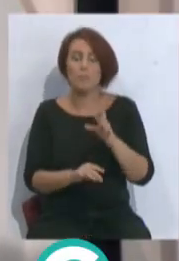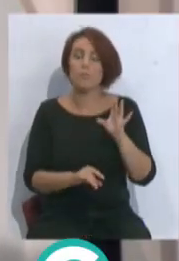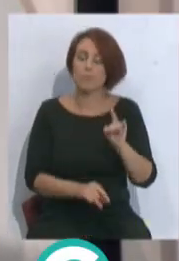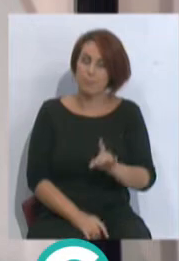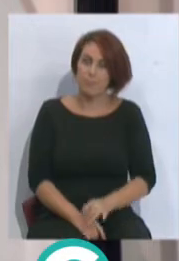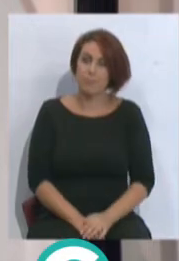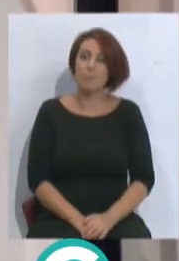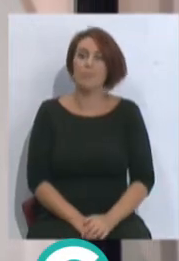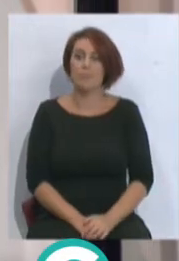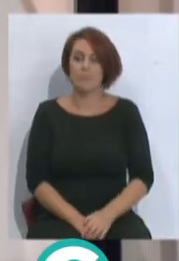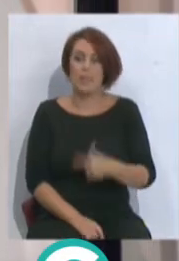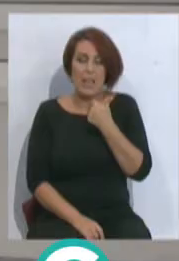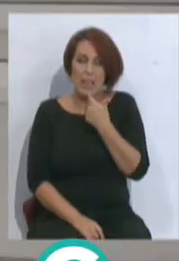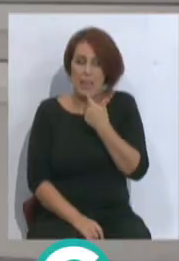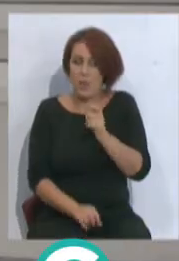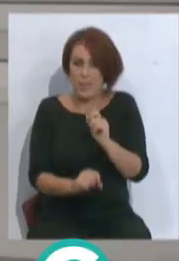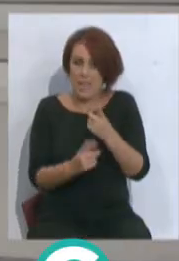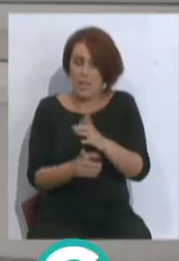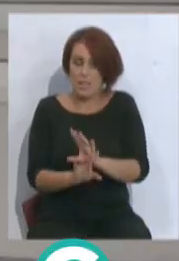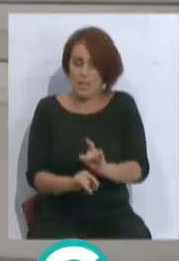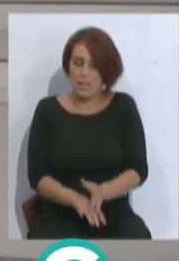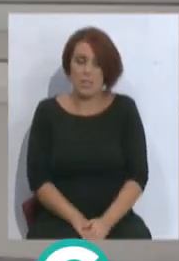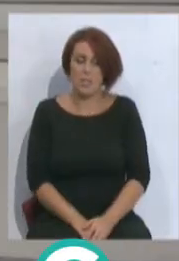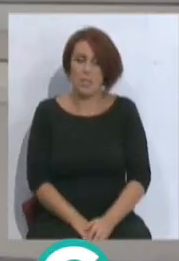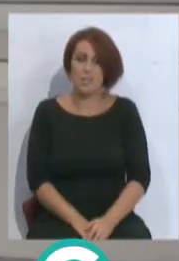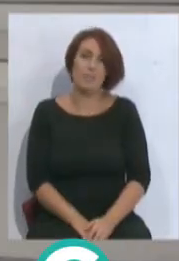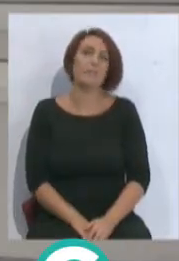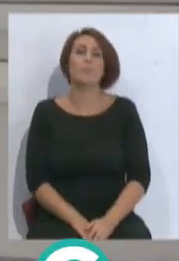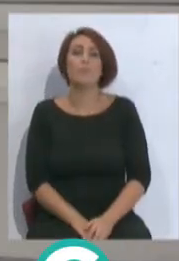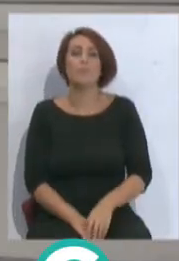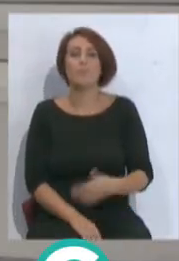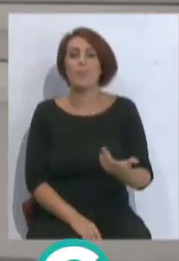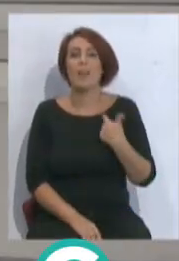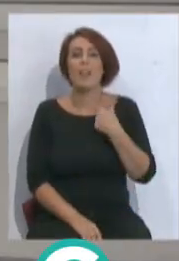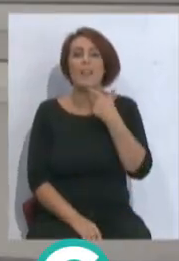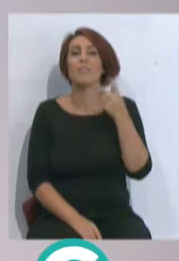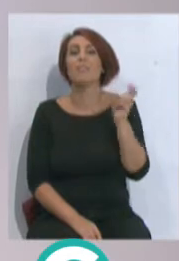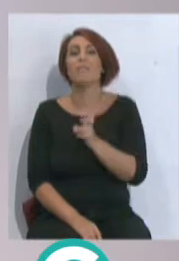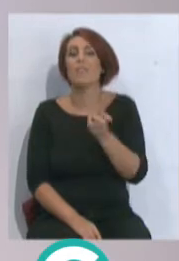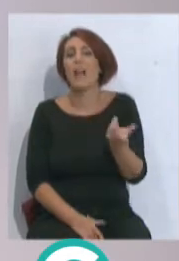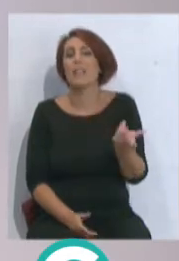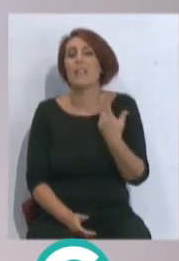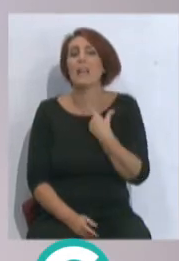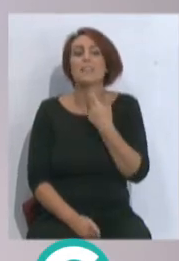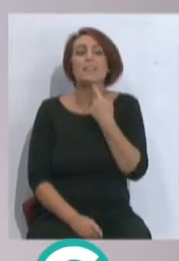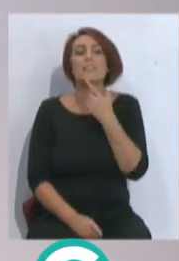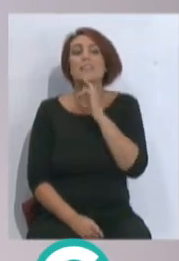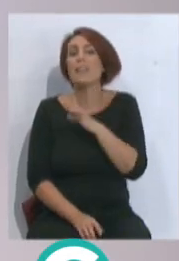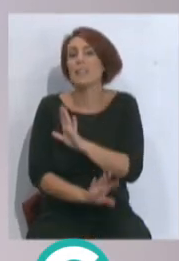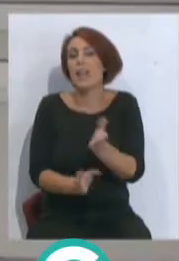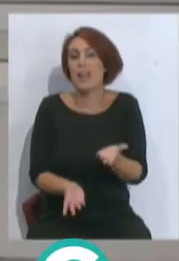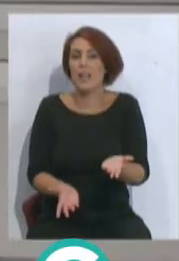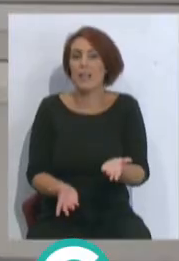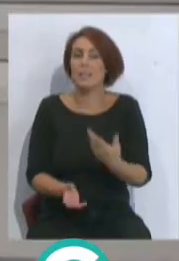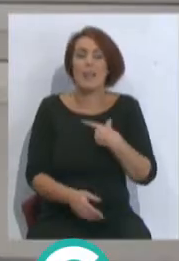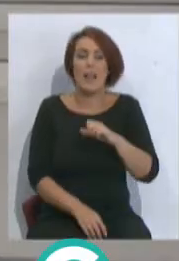Tampoco me puede decir. Sí, sí, se puede decir. Se puede decir. Bueno, no se puede nombrar a quien ha venido, ¿no? Efectivamente. Aparte, Edu